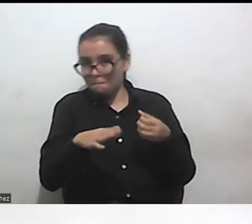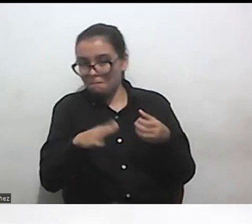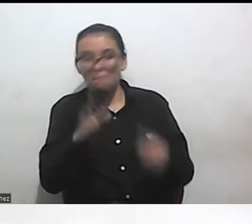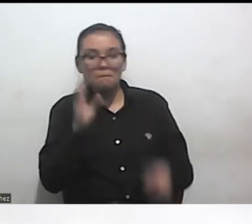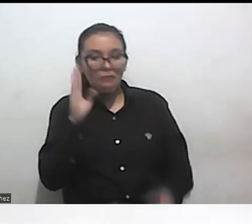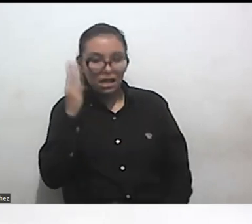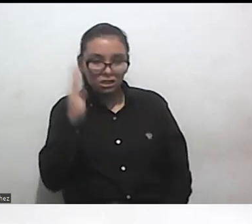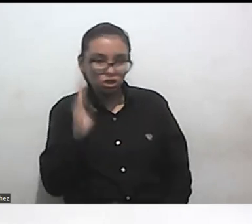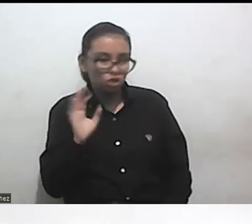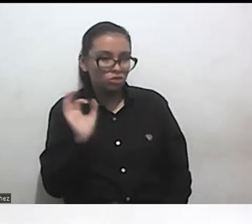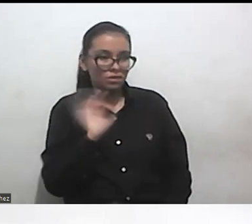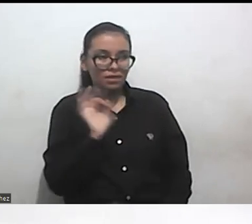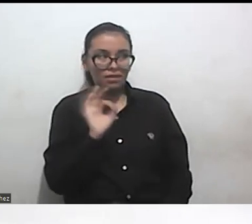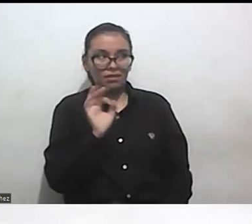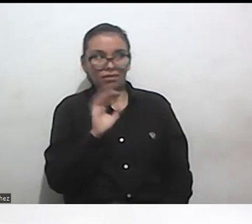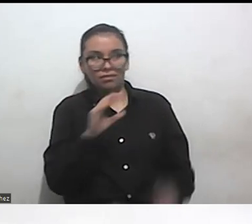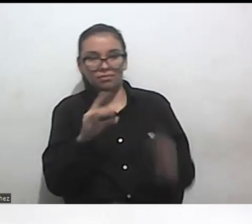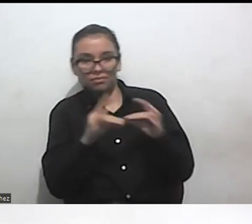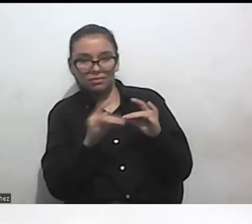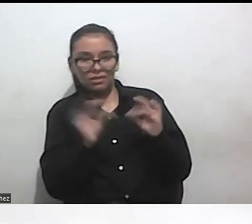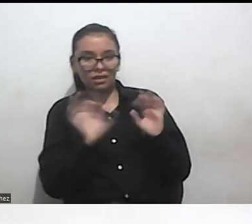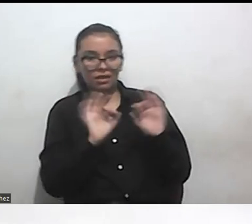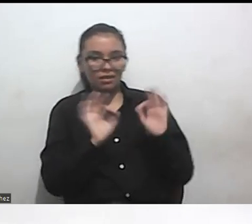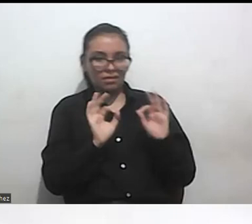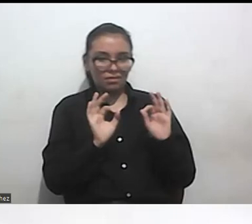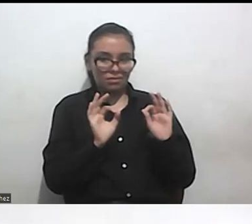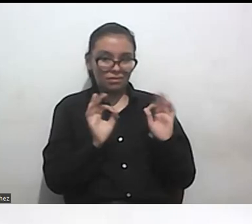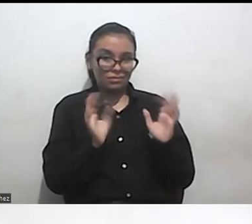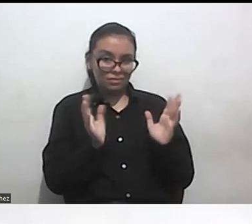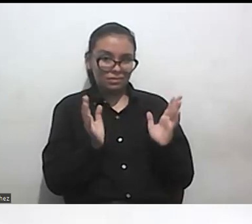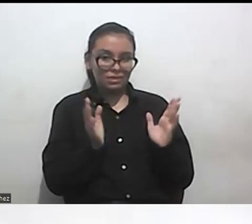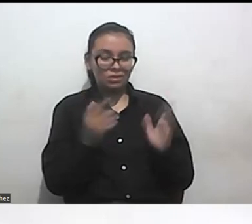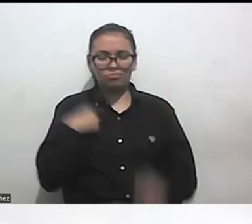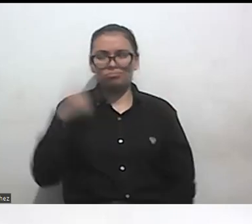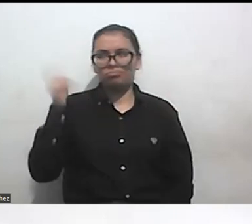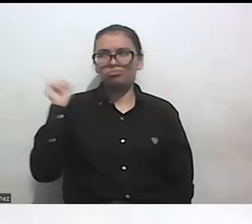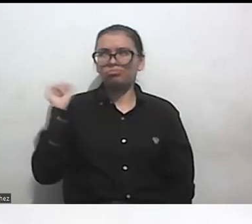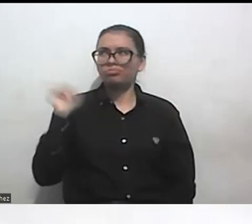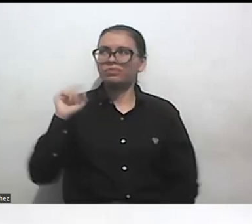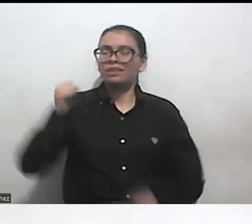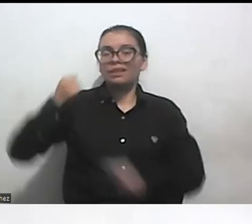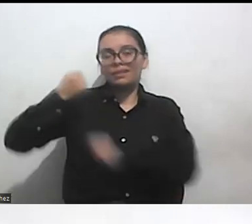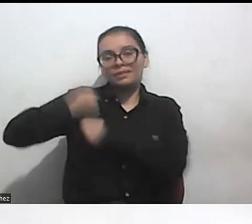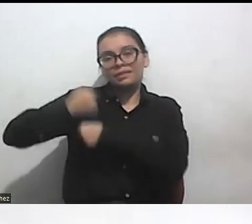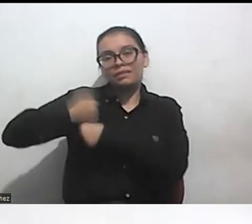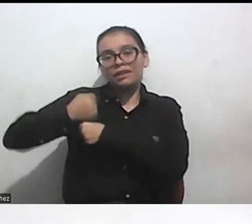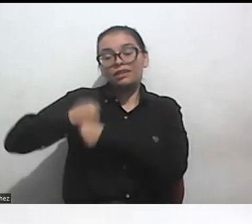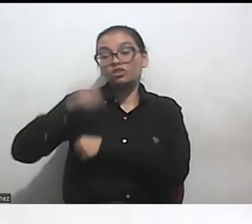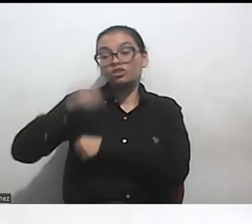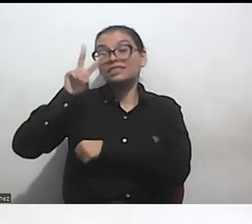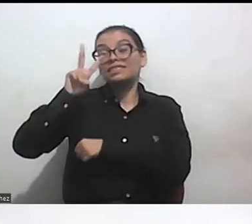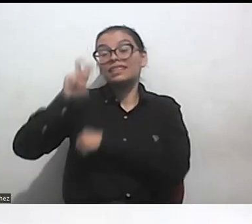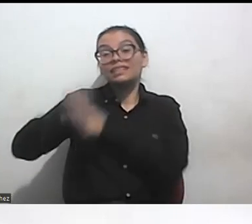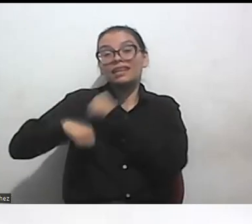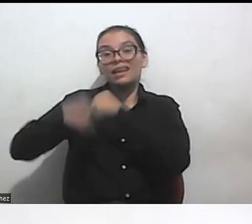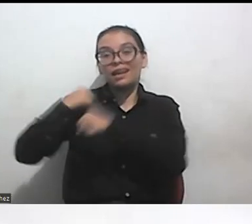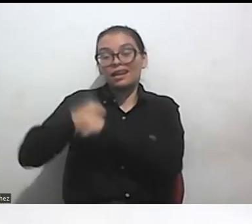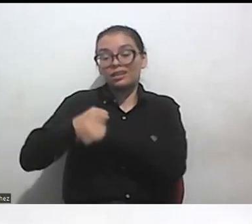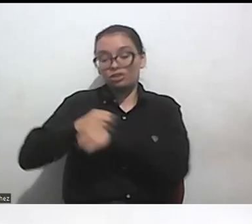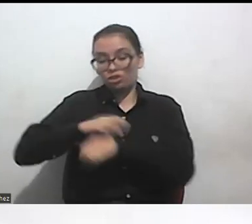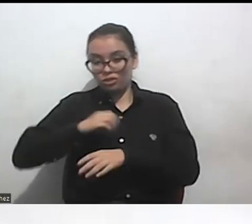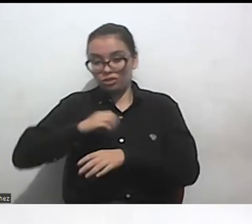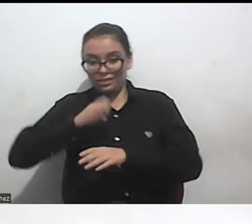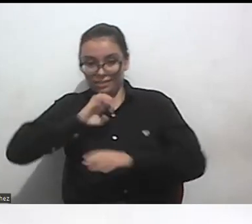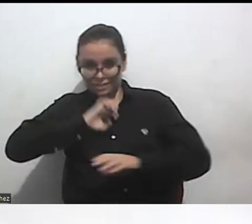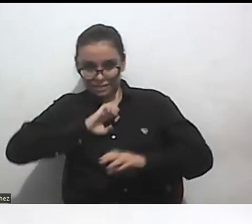infrahumanas yo vengo trabajando desde hace siete años como defensora de derechos humanos